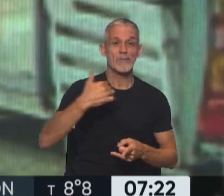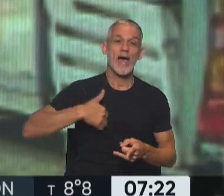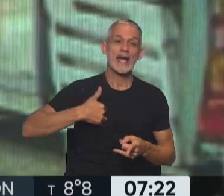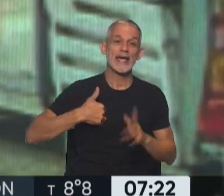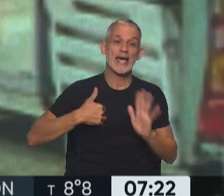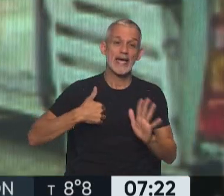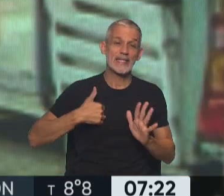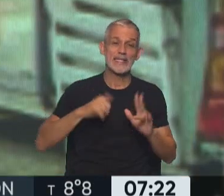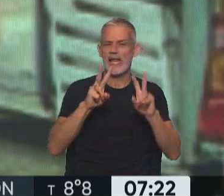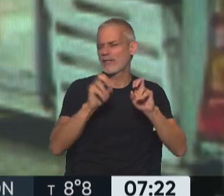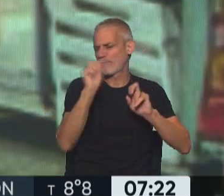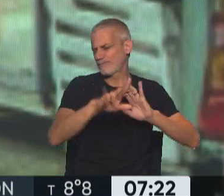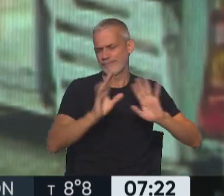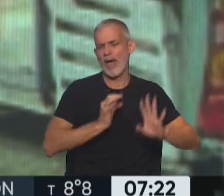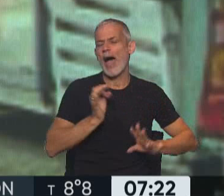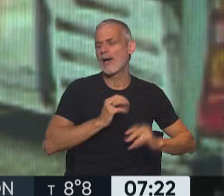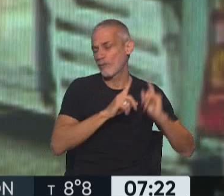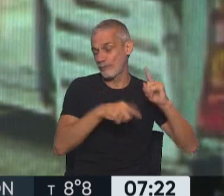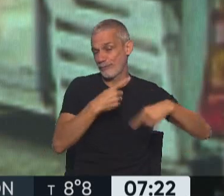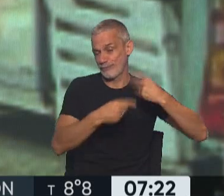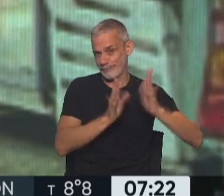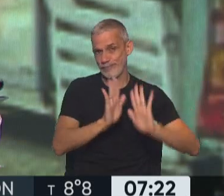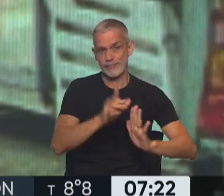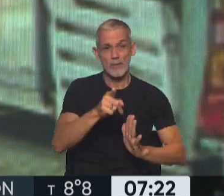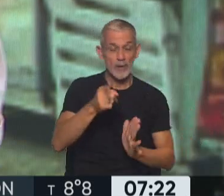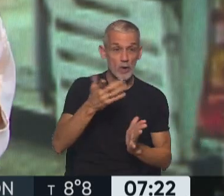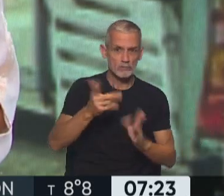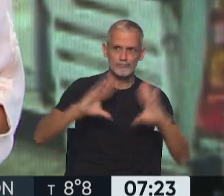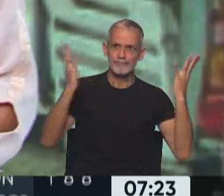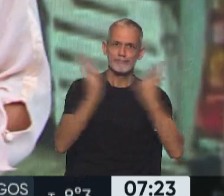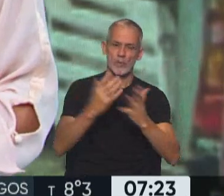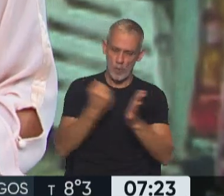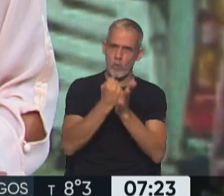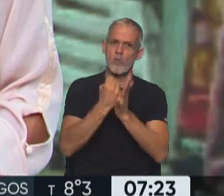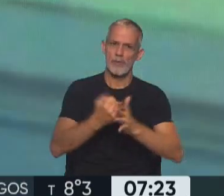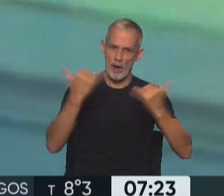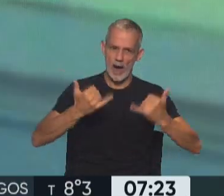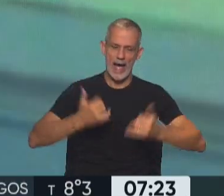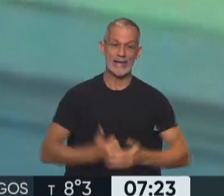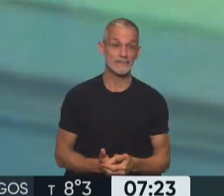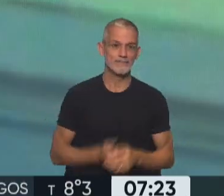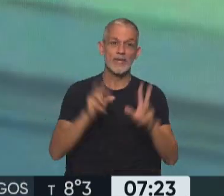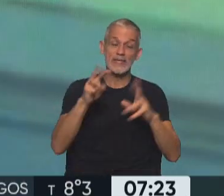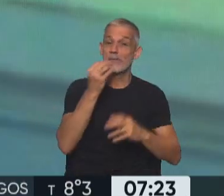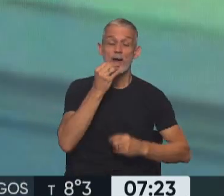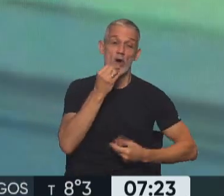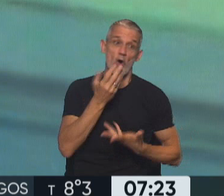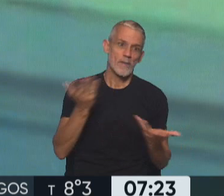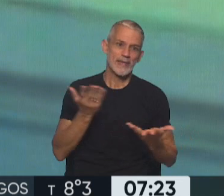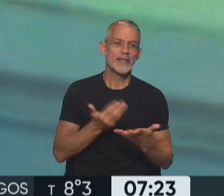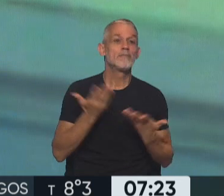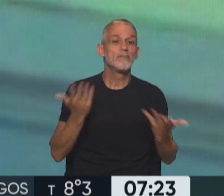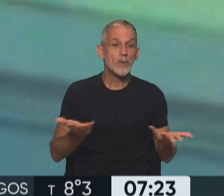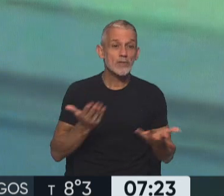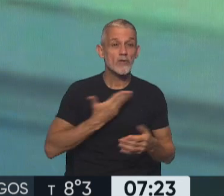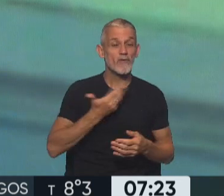con sus temas de hace varios años, pero sin duda el shock internacional se está sintiendo. Claro que sí, el tema alimentos fundamentalmente, por eso